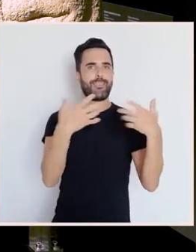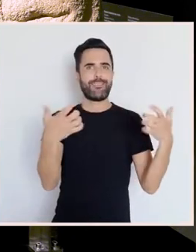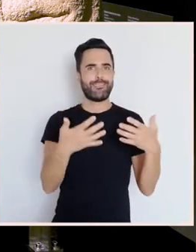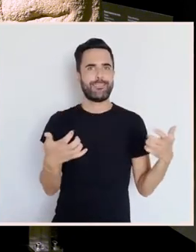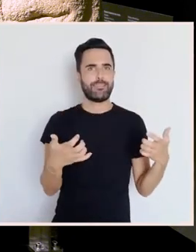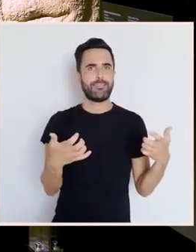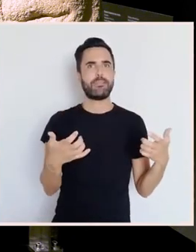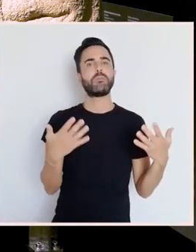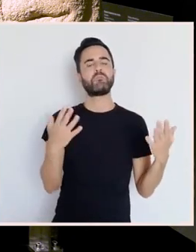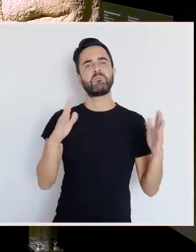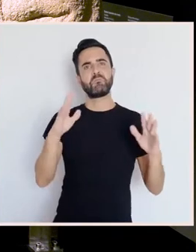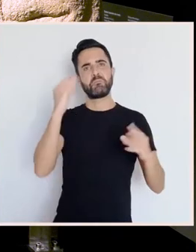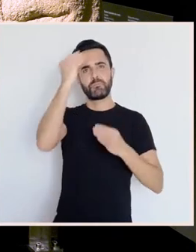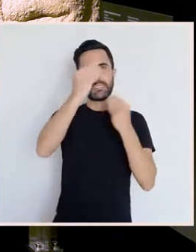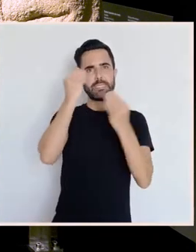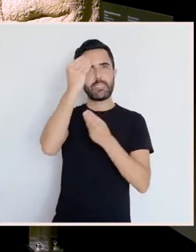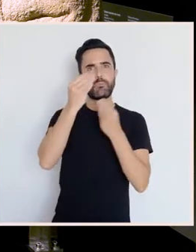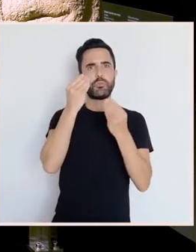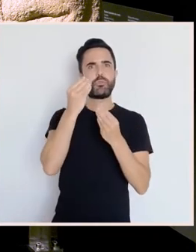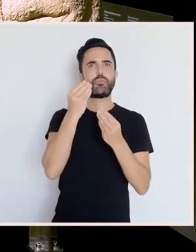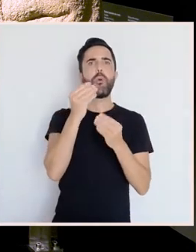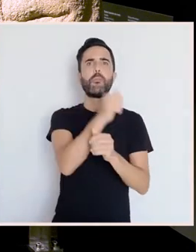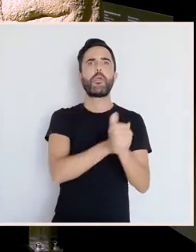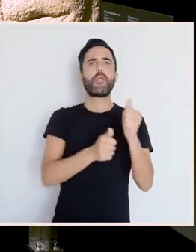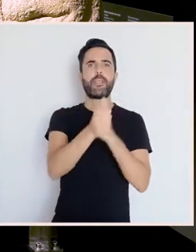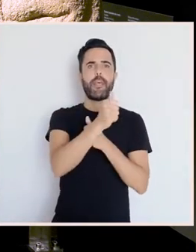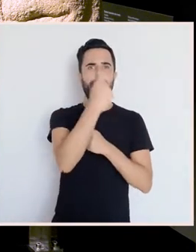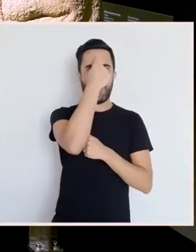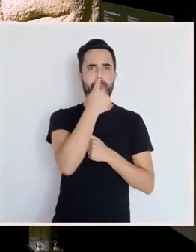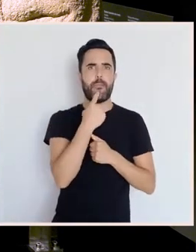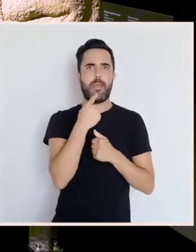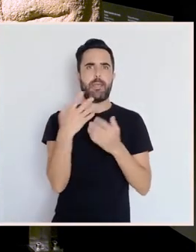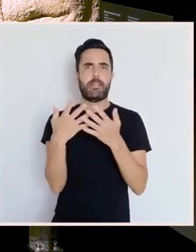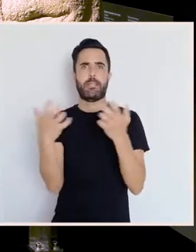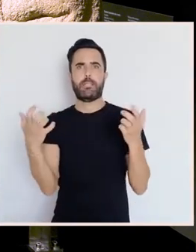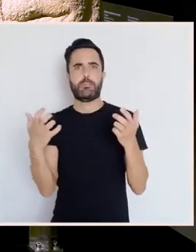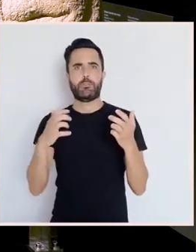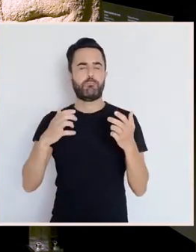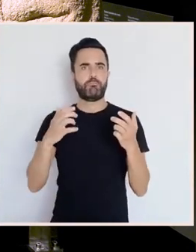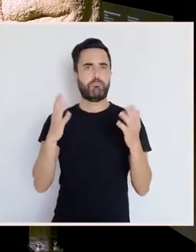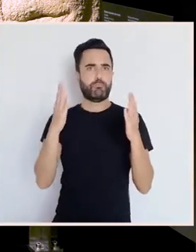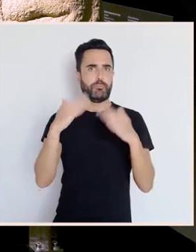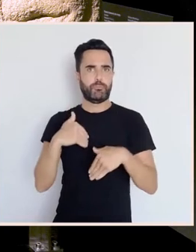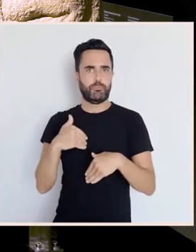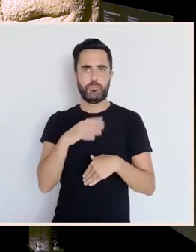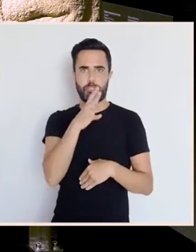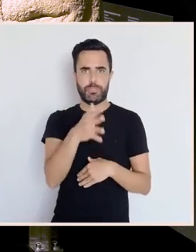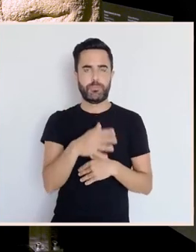as palabras calan para que fale a imaxe, que, do que hoxe, quero falarvos un pouco máis polo miudo.